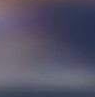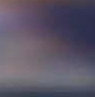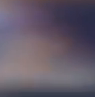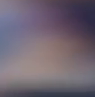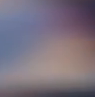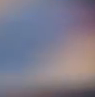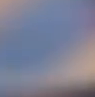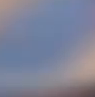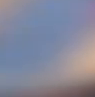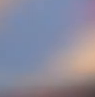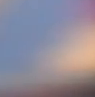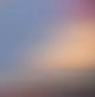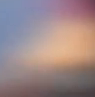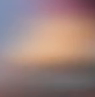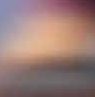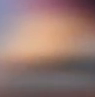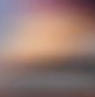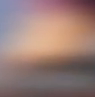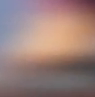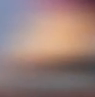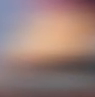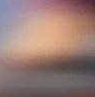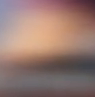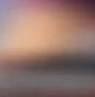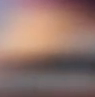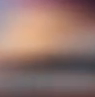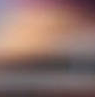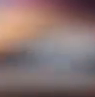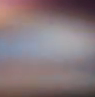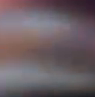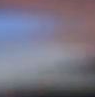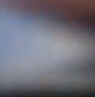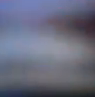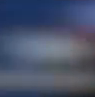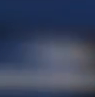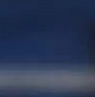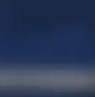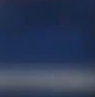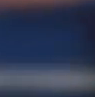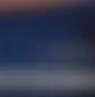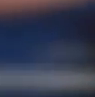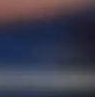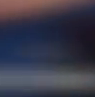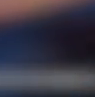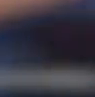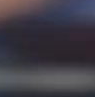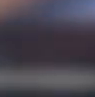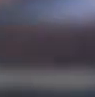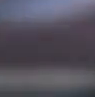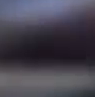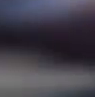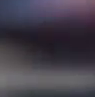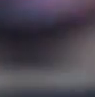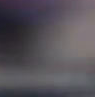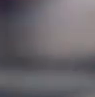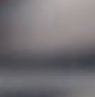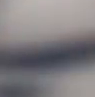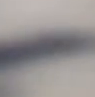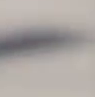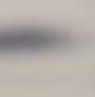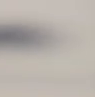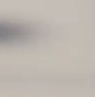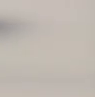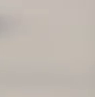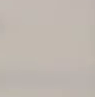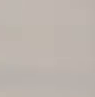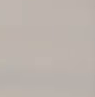40 niños que viven en pobreza. El reportero que cuestionó al presidente condenó que estos niños no reciban ayuda del gobierno federal a través de los